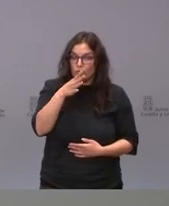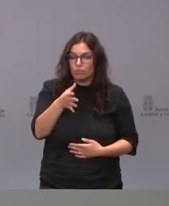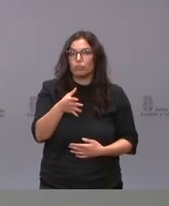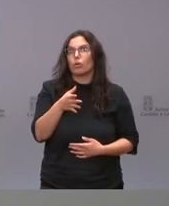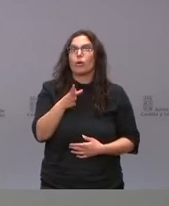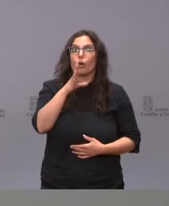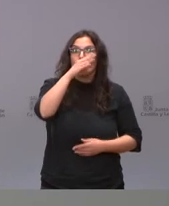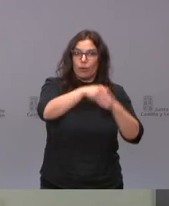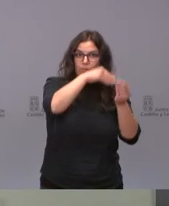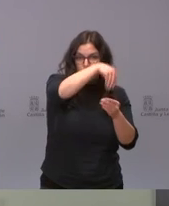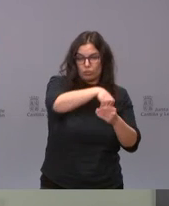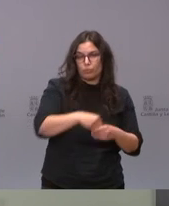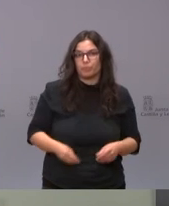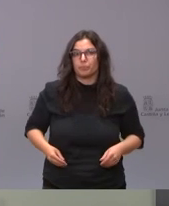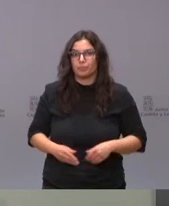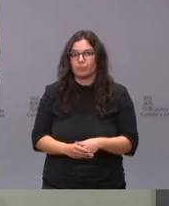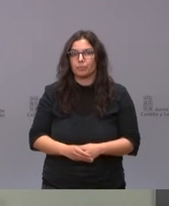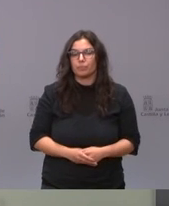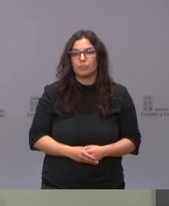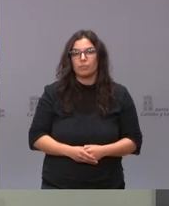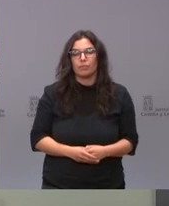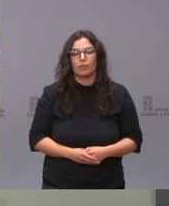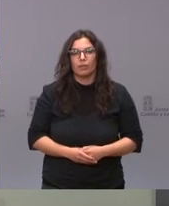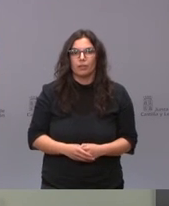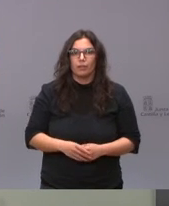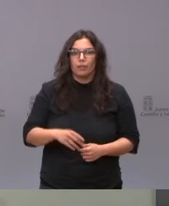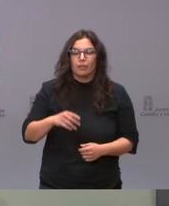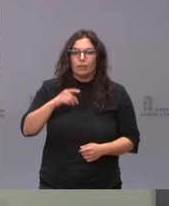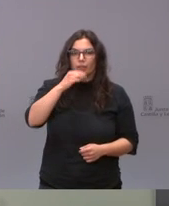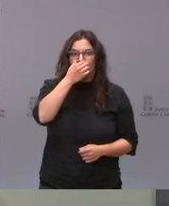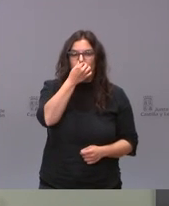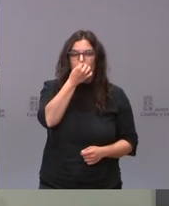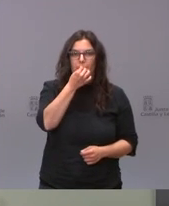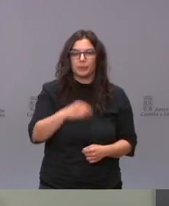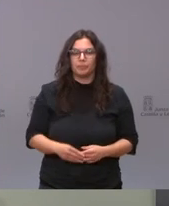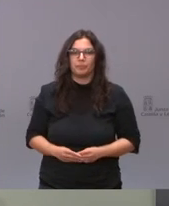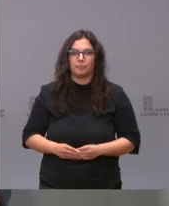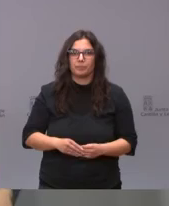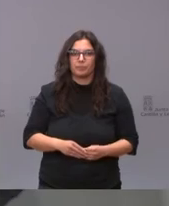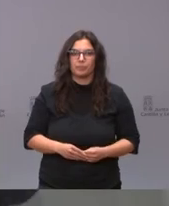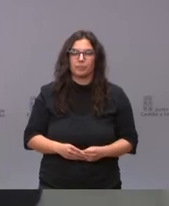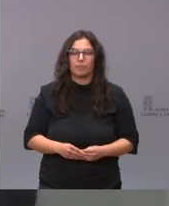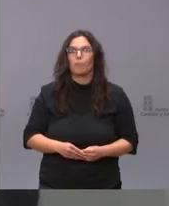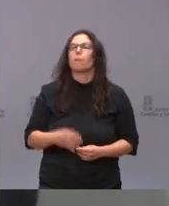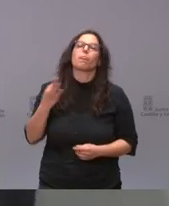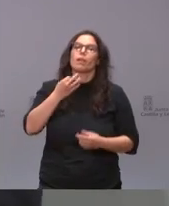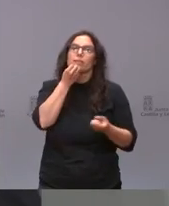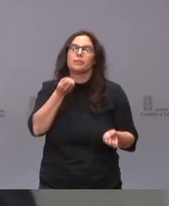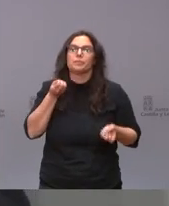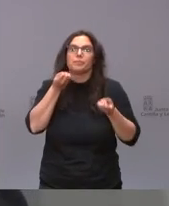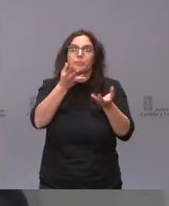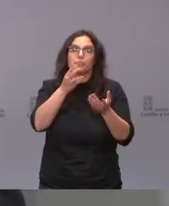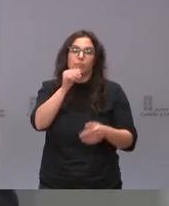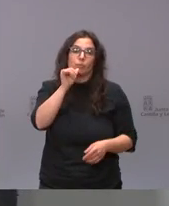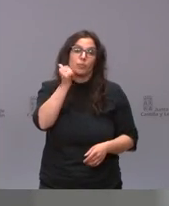tenerlo centralizado si bueno he de confesarle un secreto porque es un secreto que hemos guardado hasta hoy pero ya que lo ha